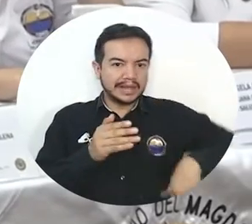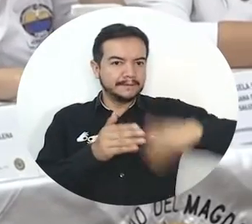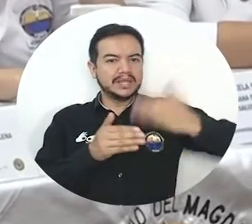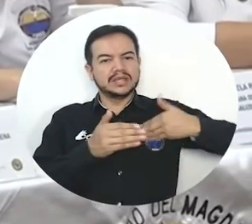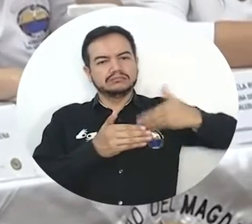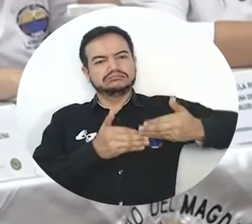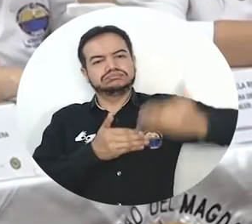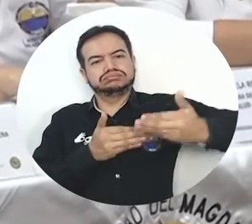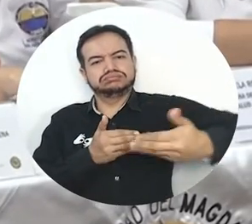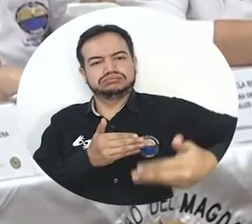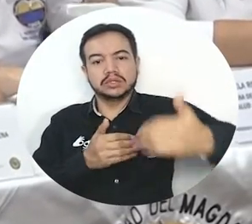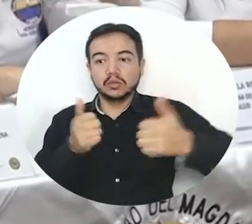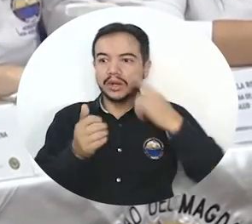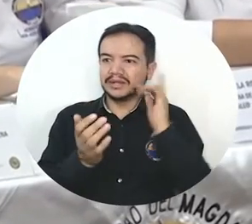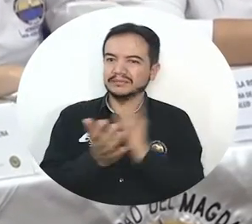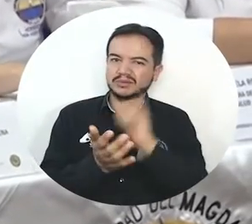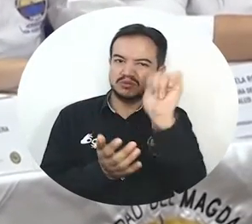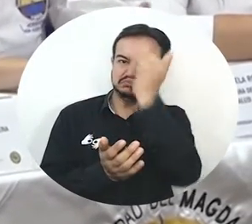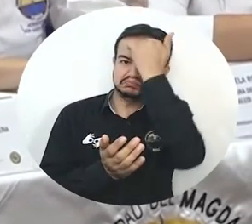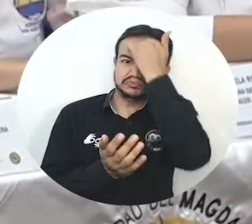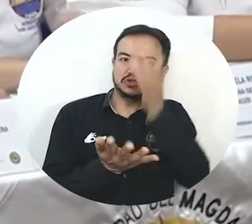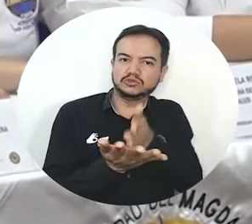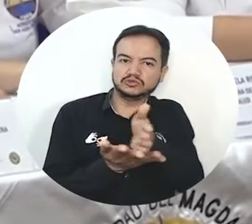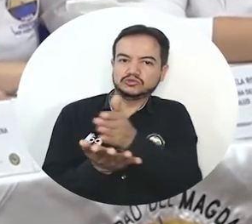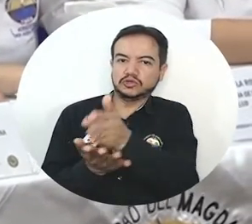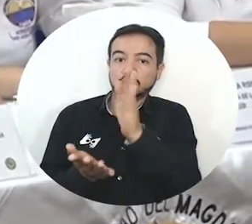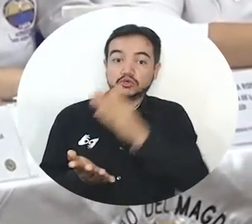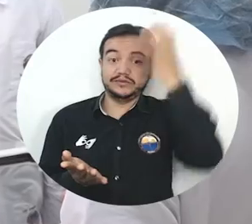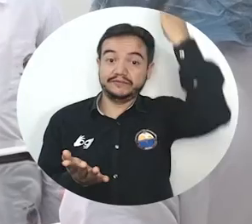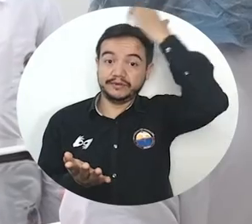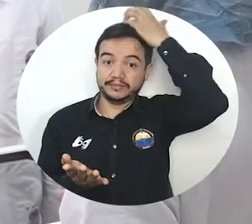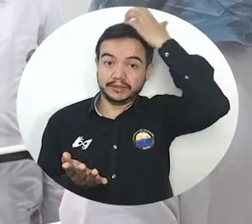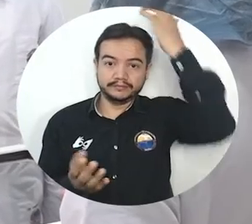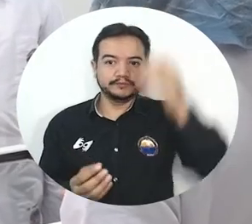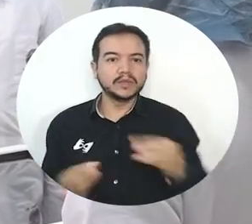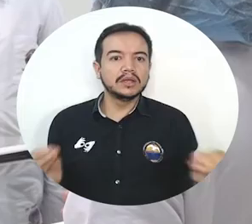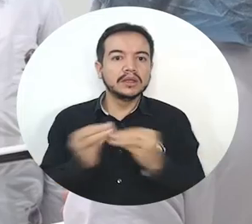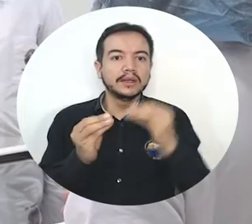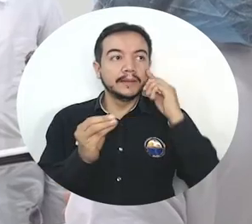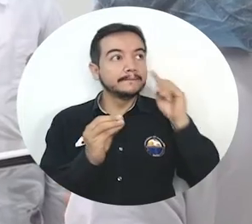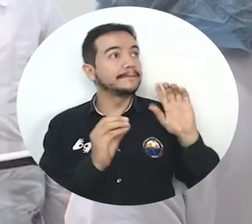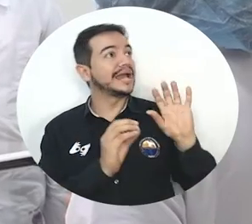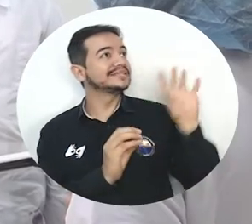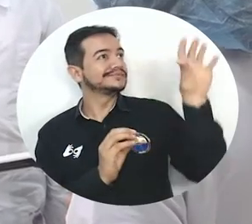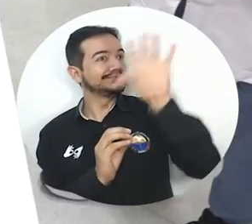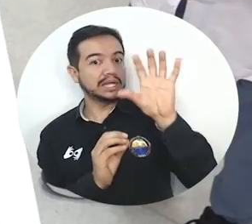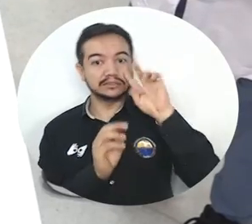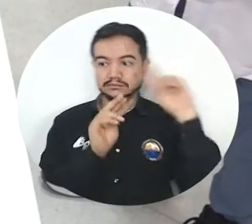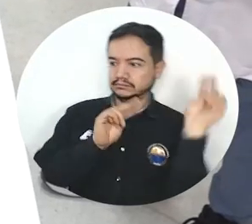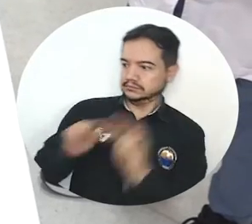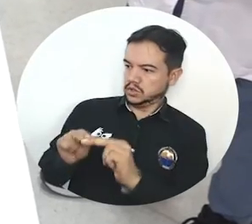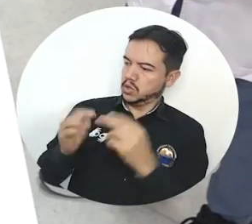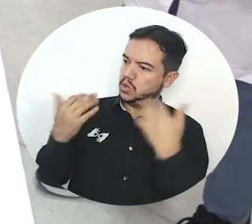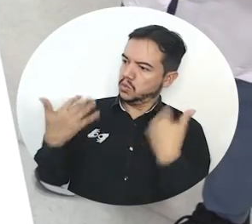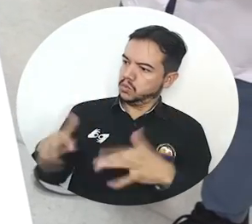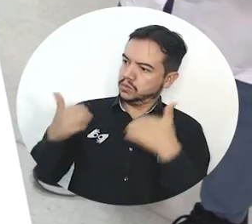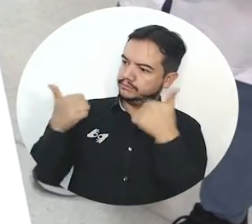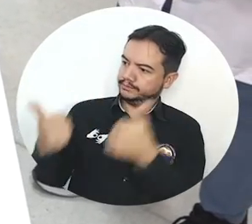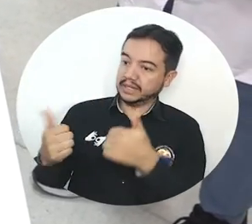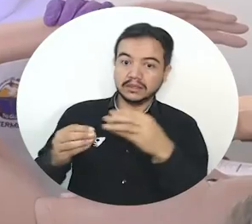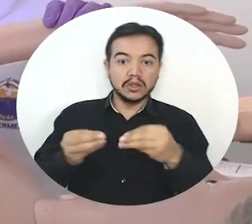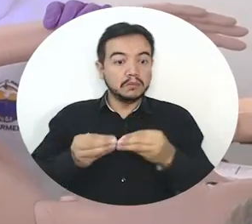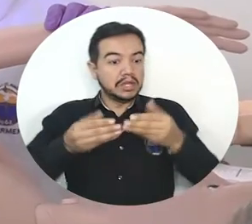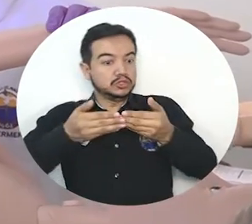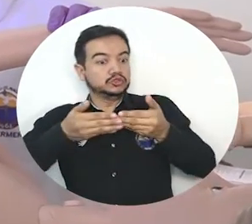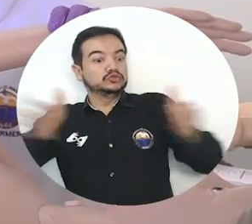un trabajo que arrancó desde la creación del programa y es el programa bandera de la facultad. También habrá mayor visibilidad internacional y los profesionales estarán en